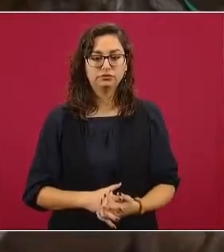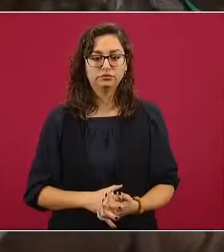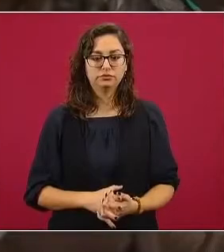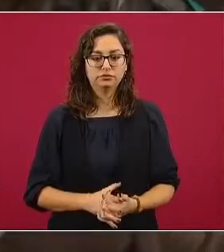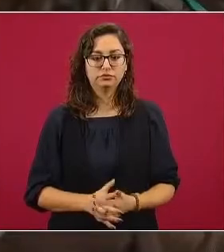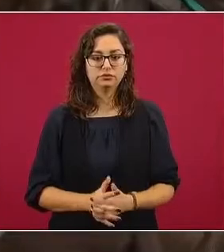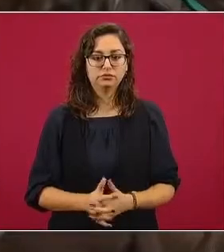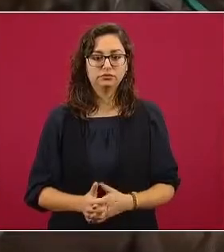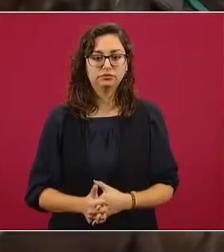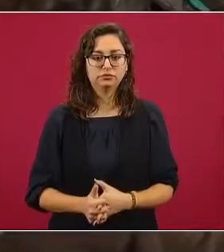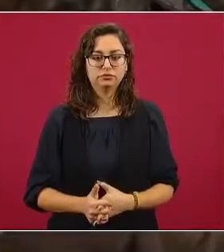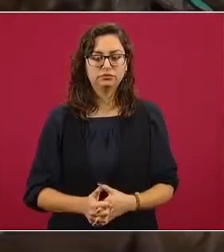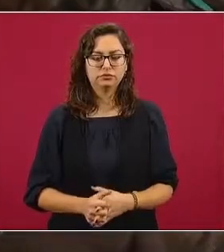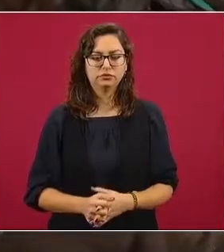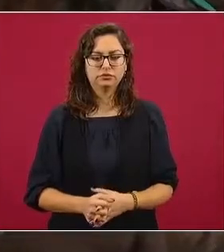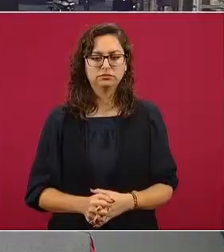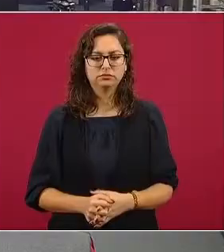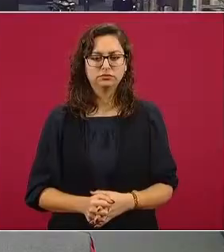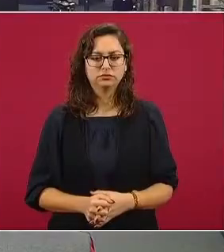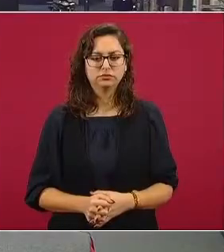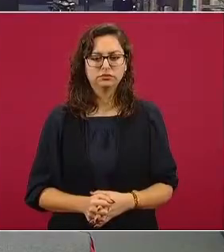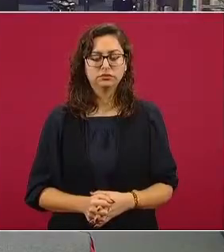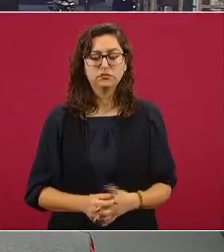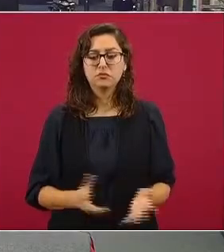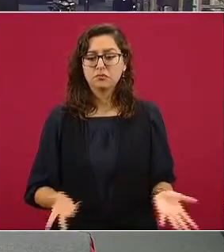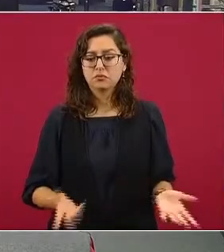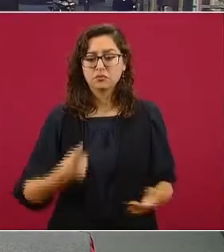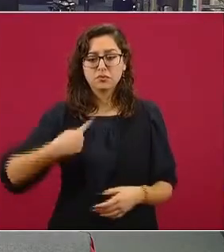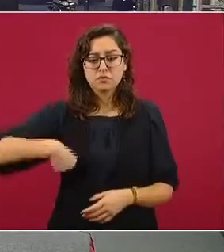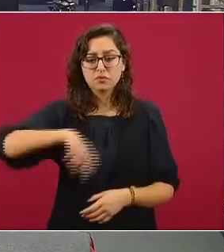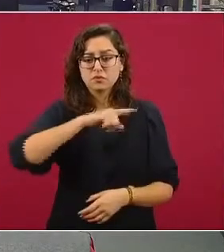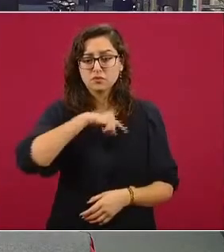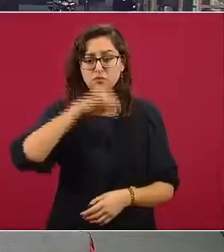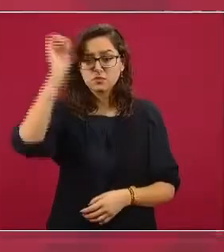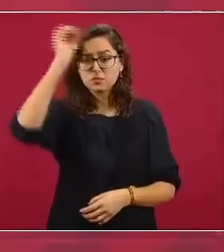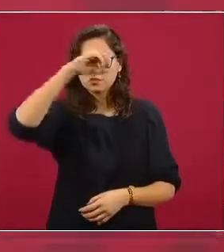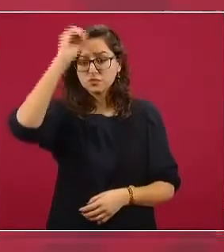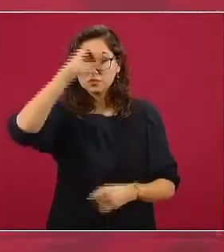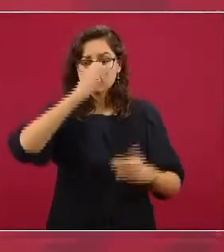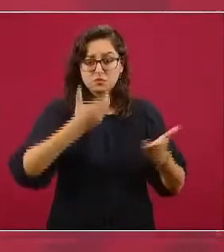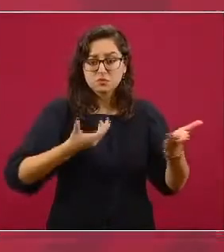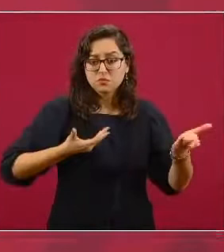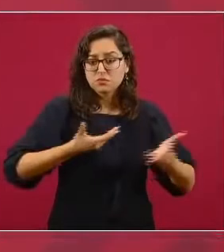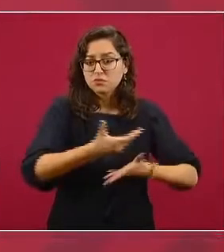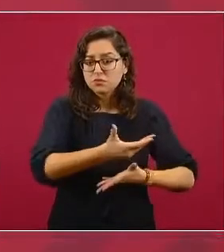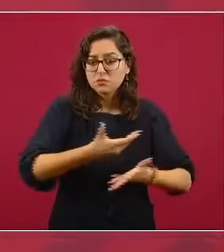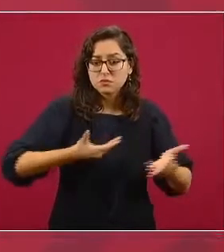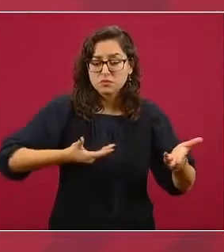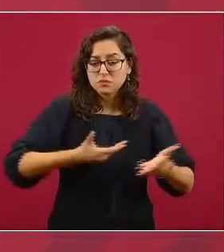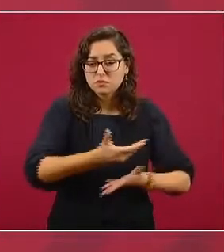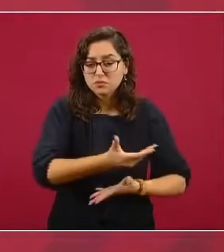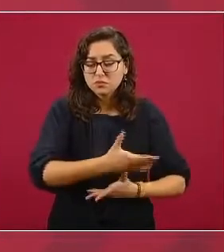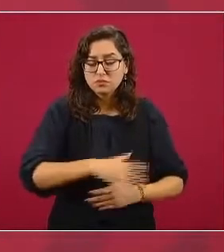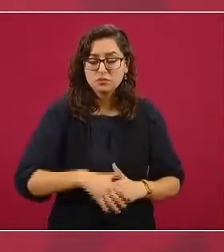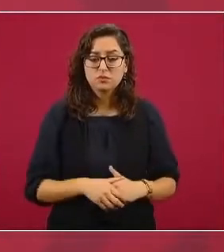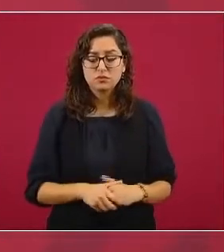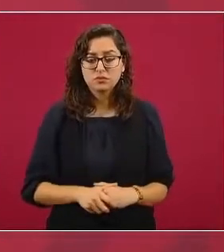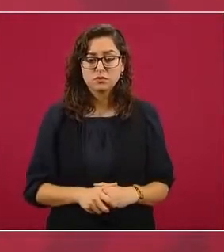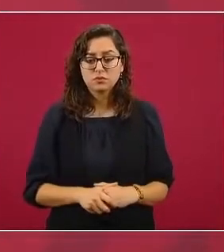independientemente de la... Intercambiamos puntos de vista. Este, sobre el tema,